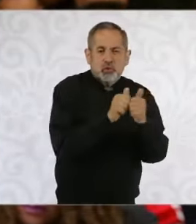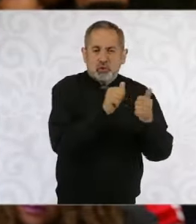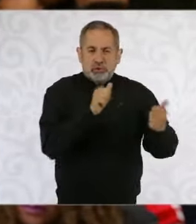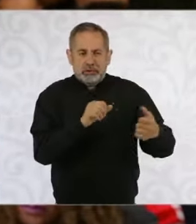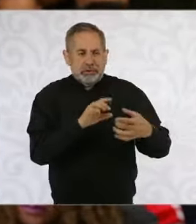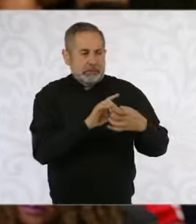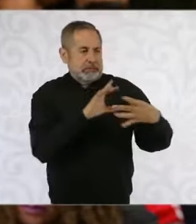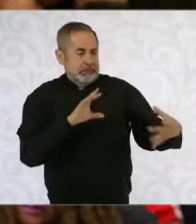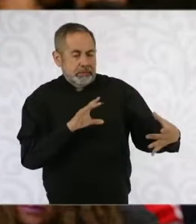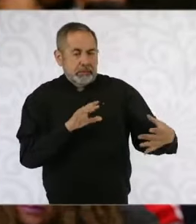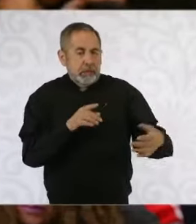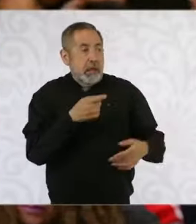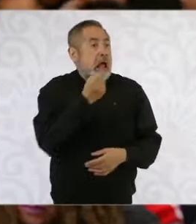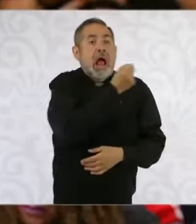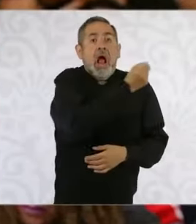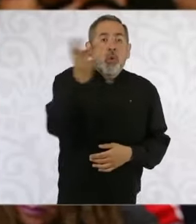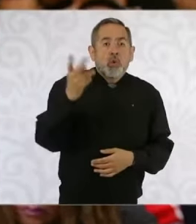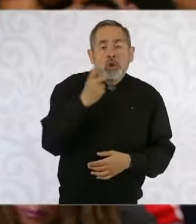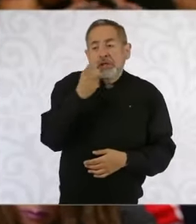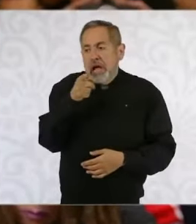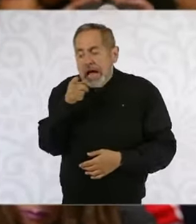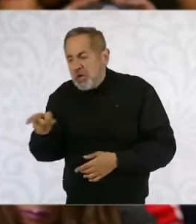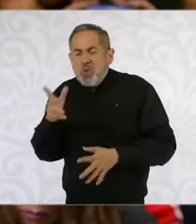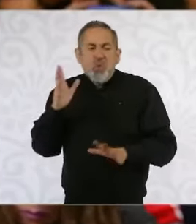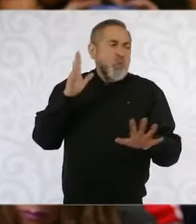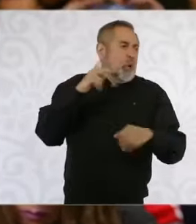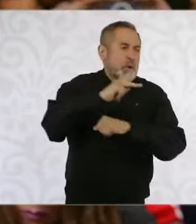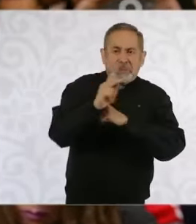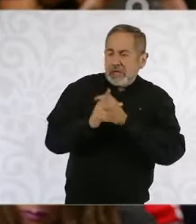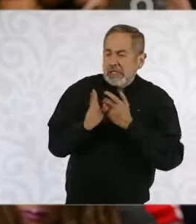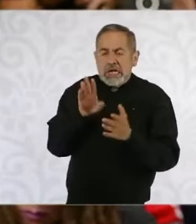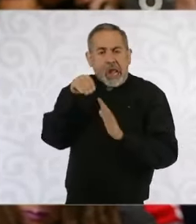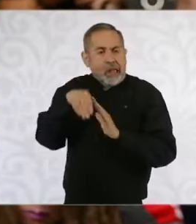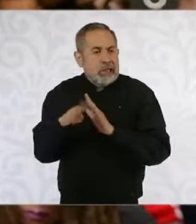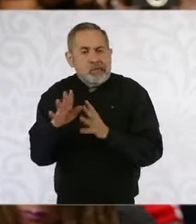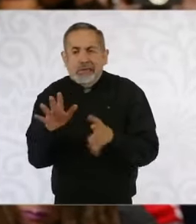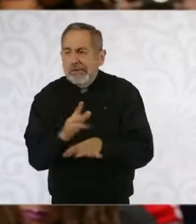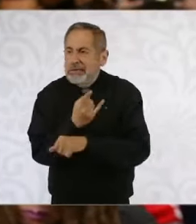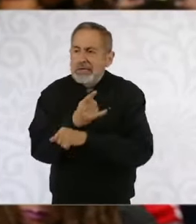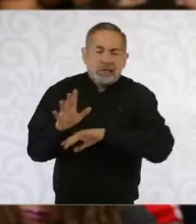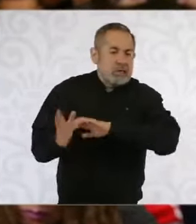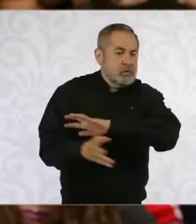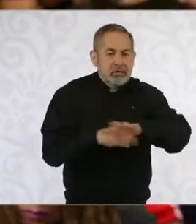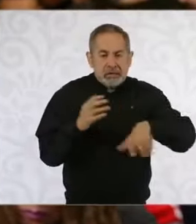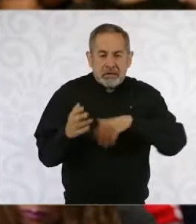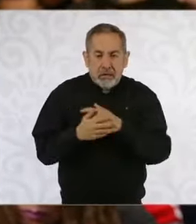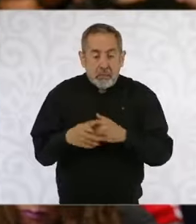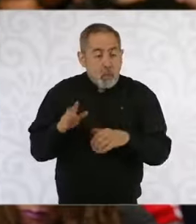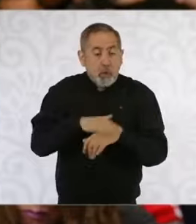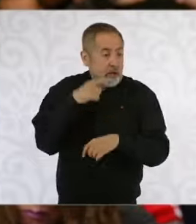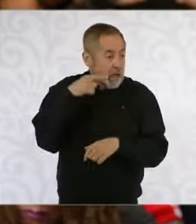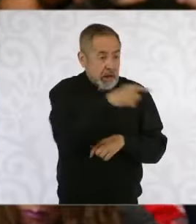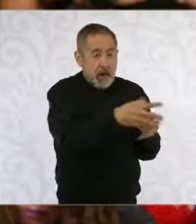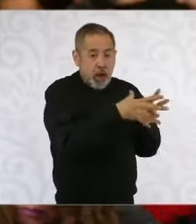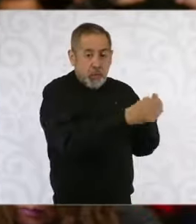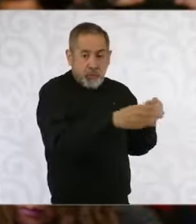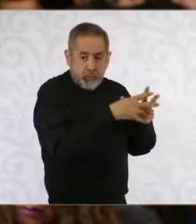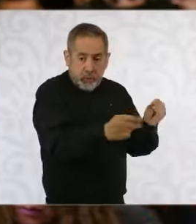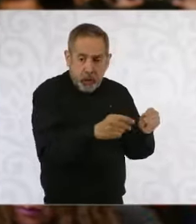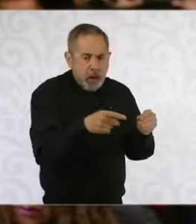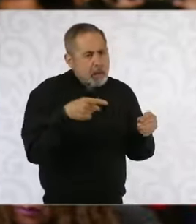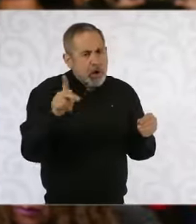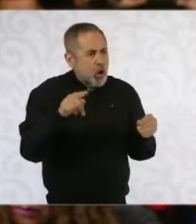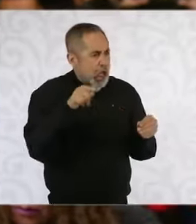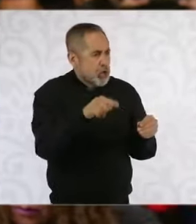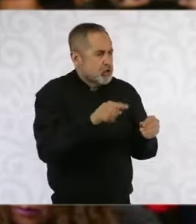esto puede crear inestabilidad en el país, porque sobre todo lo que tengo entendido es que desaparecen los organismos, pero las funciones van a